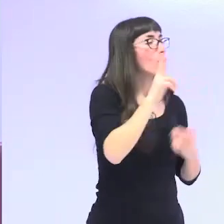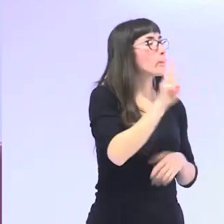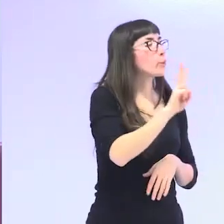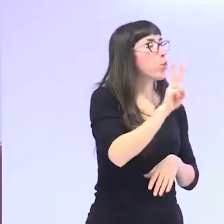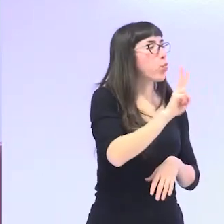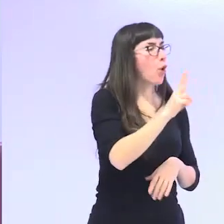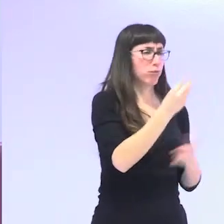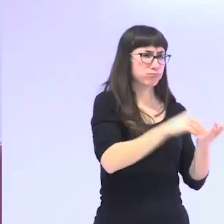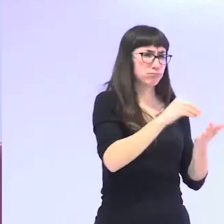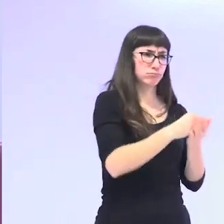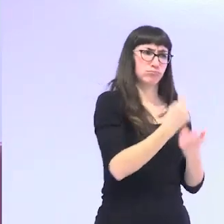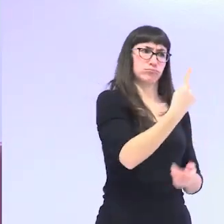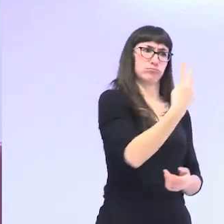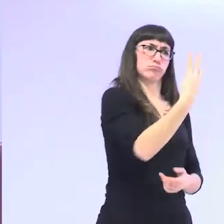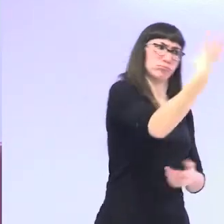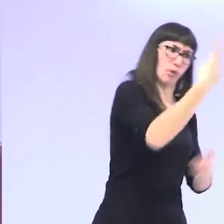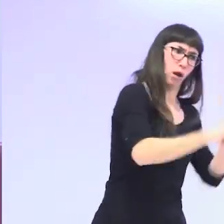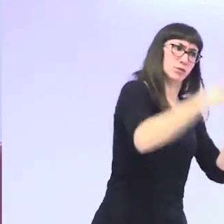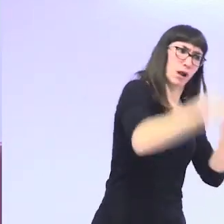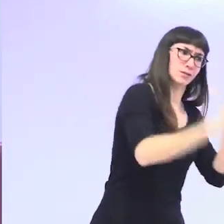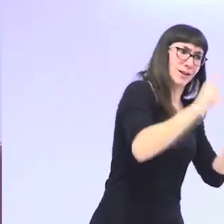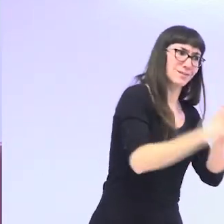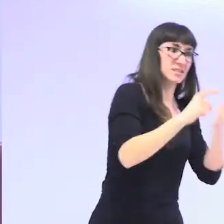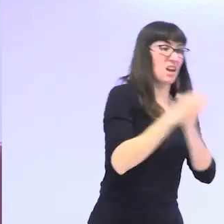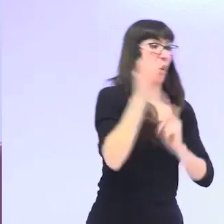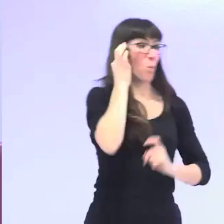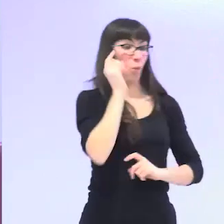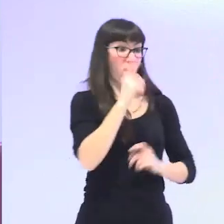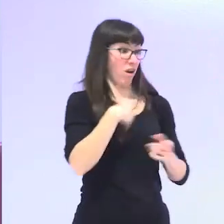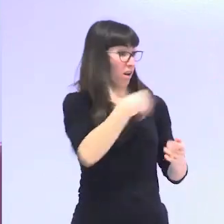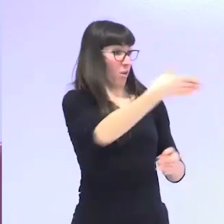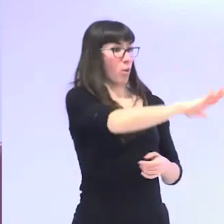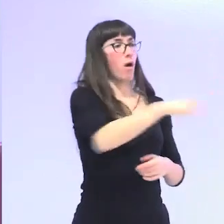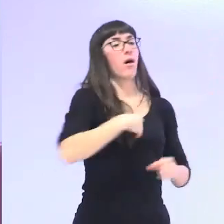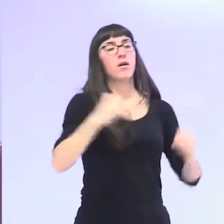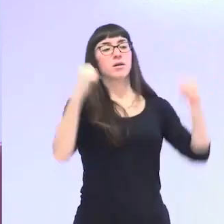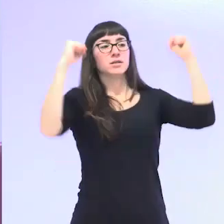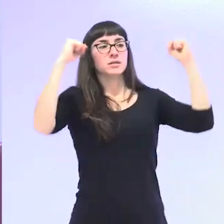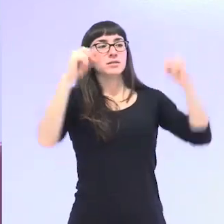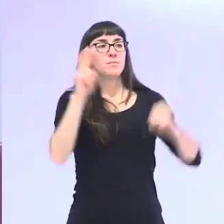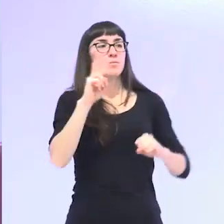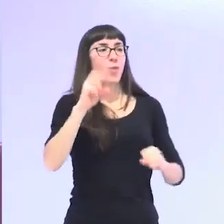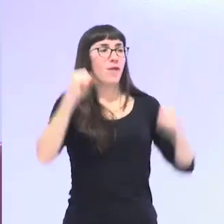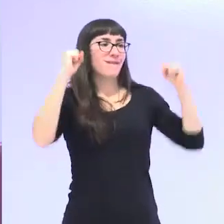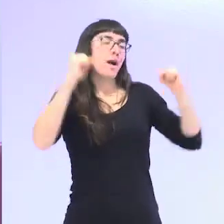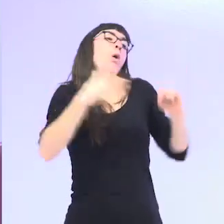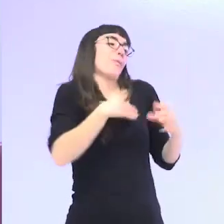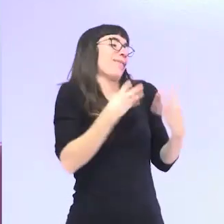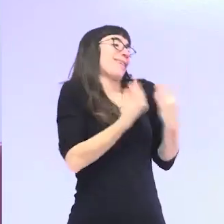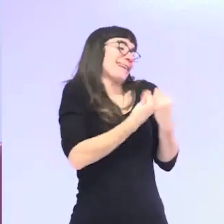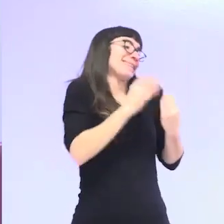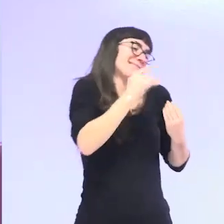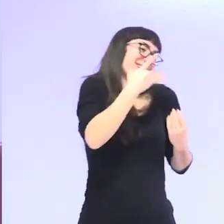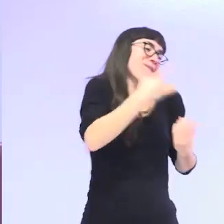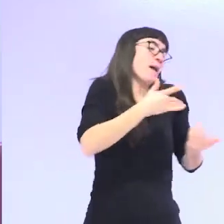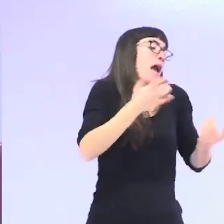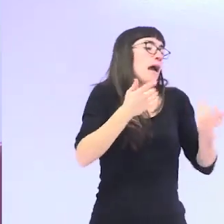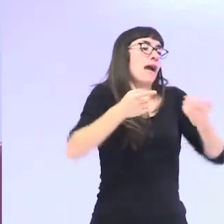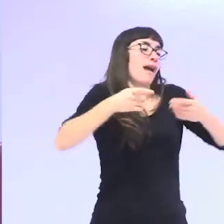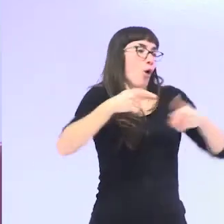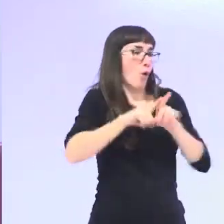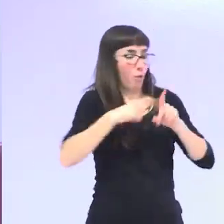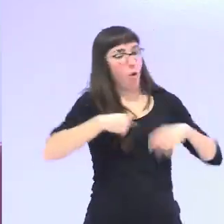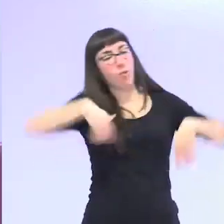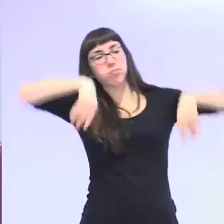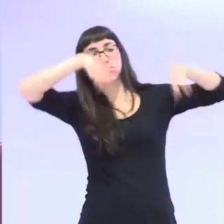más que las mujeres no quieren volver a cuidar de nadie ya han tenido bastante con un marido le pudieron querer mucho yo no digo que no pero se pone echar un rollete ahora